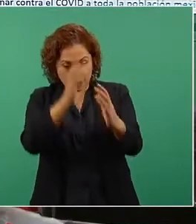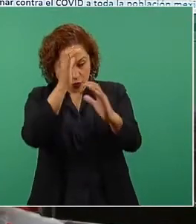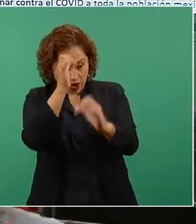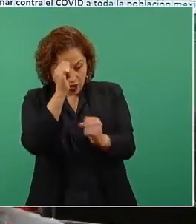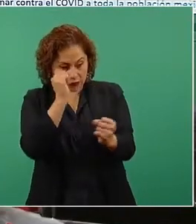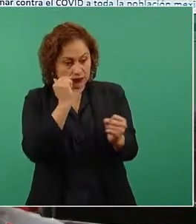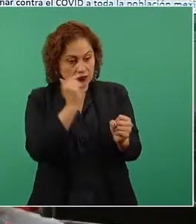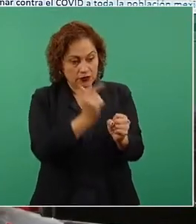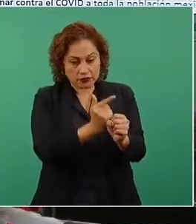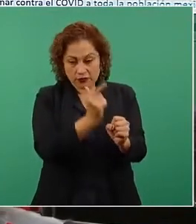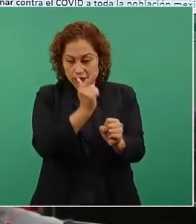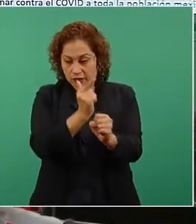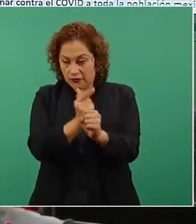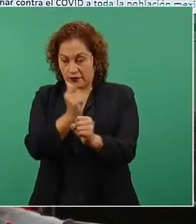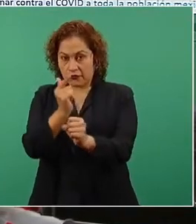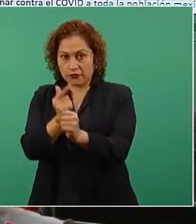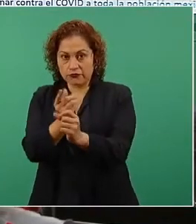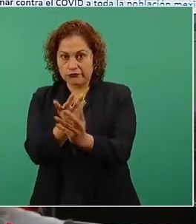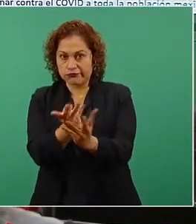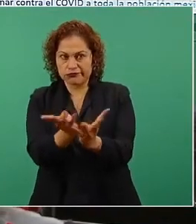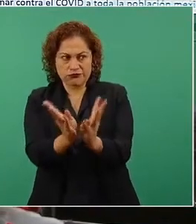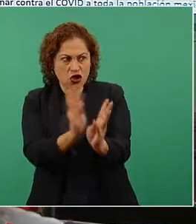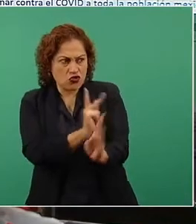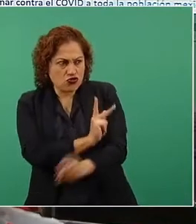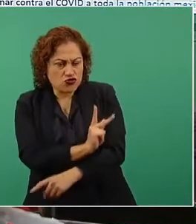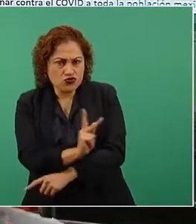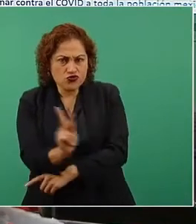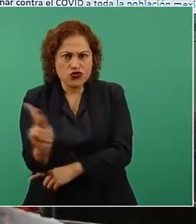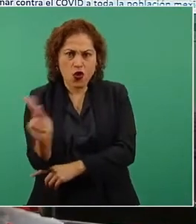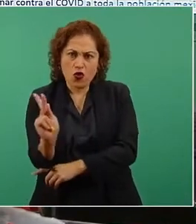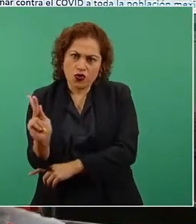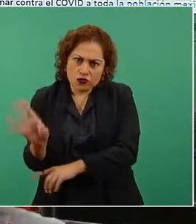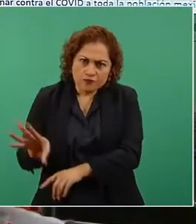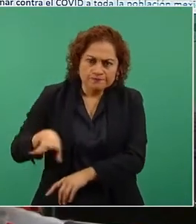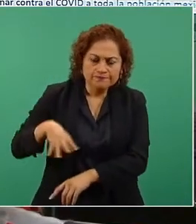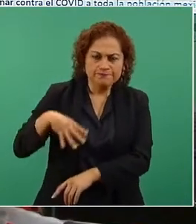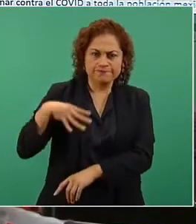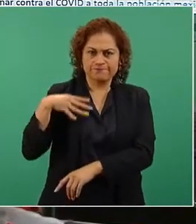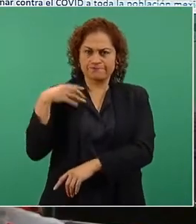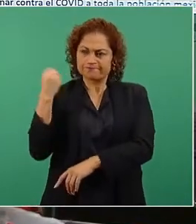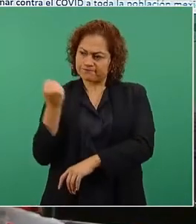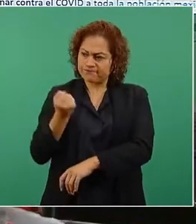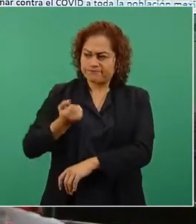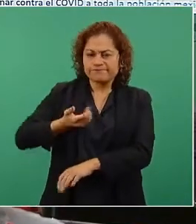encontremos condiciones desventajosas, lesivas, leoninas.